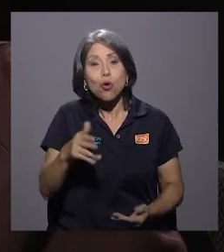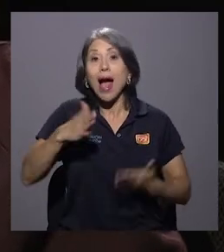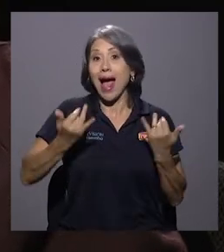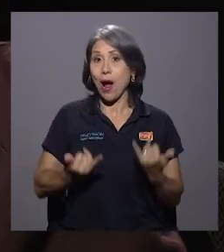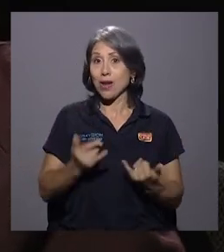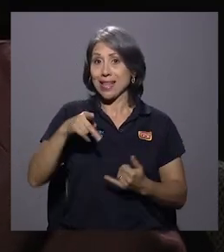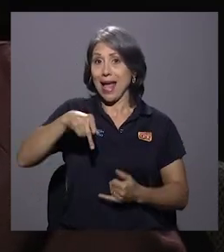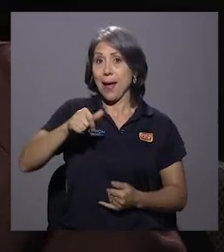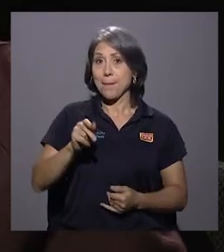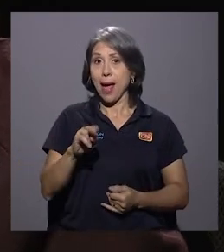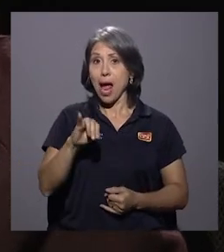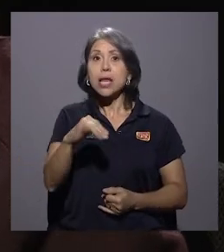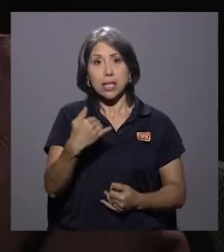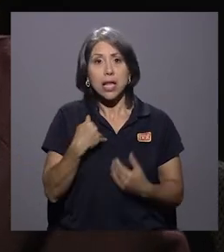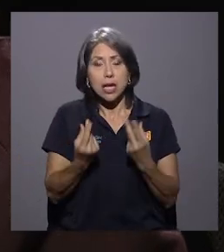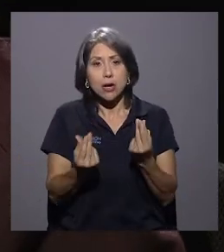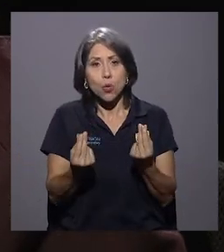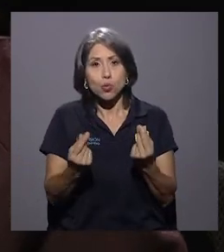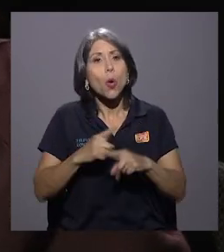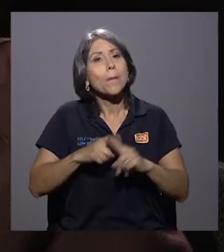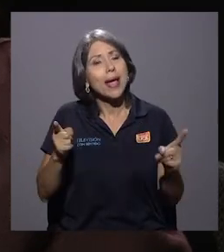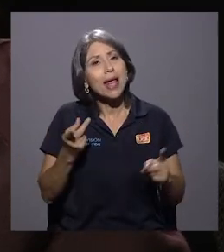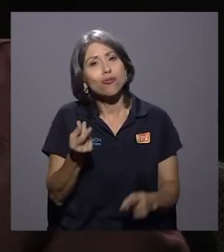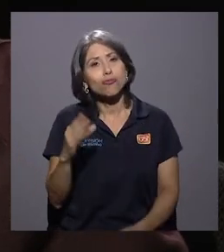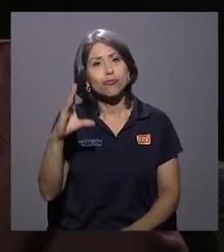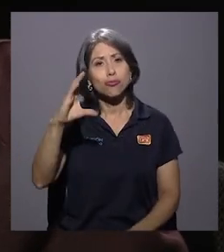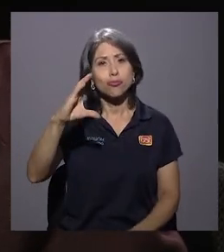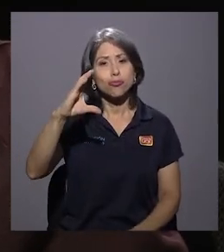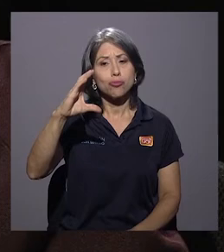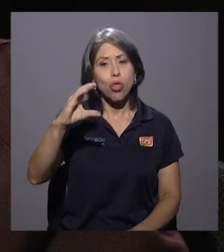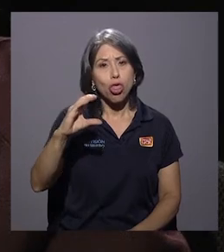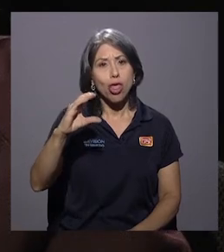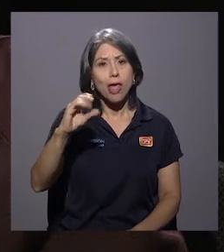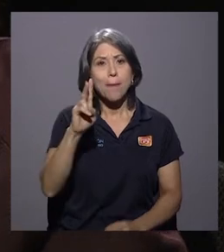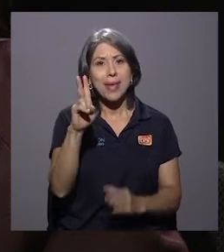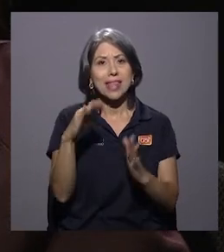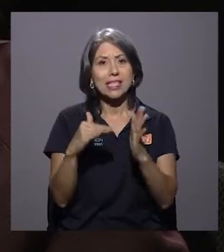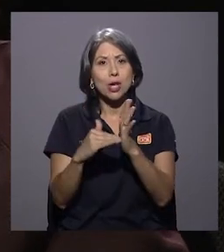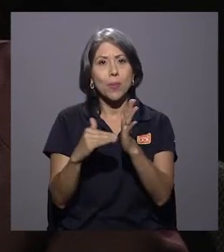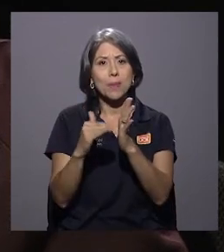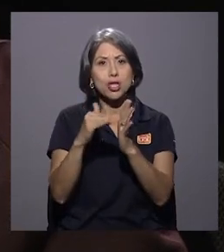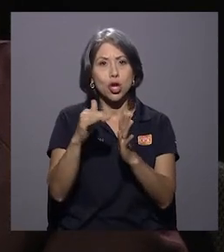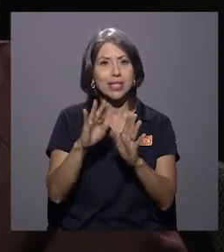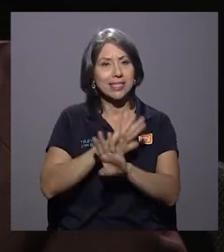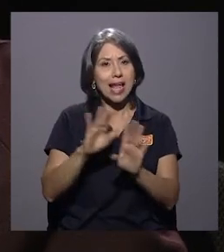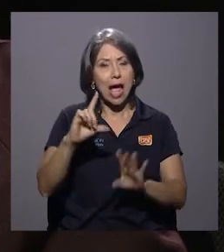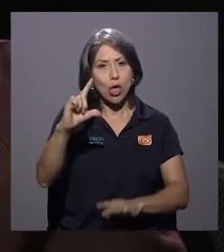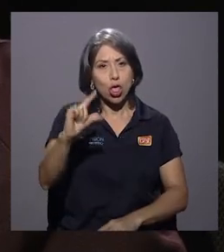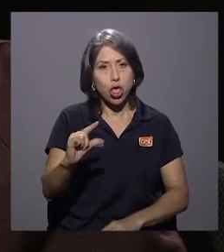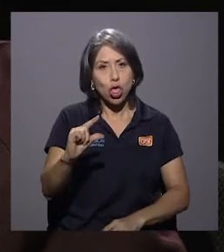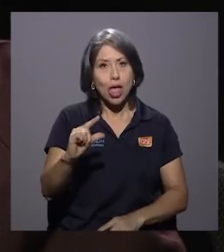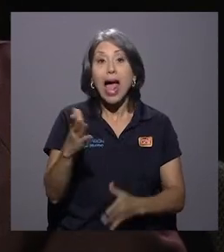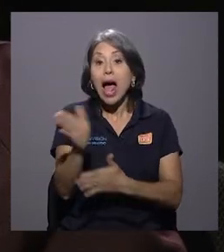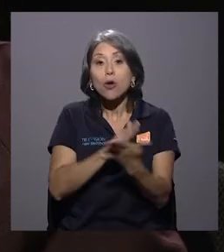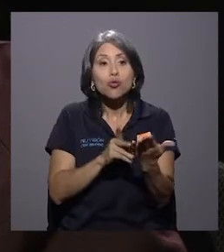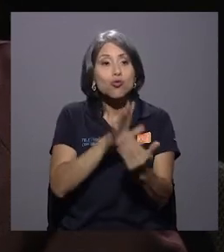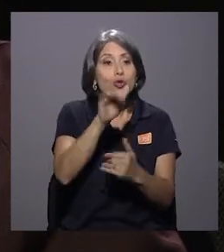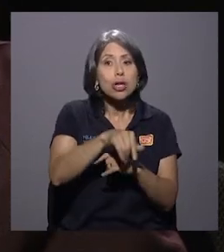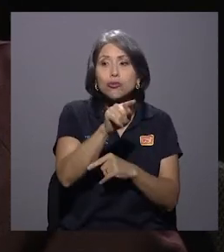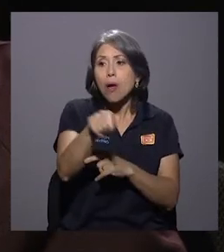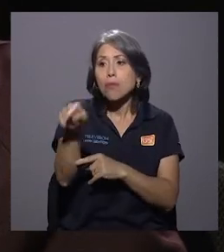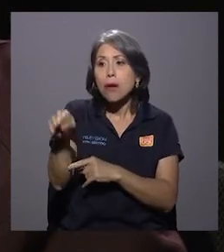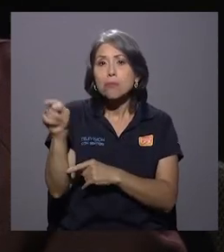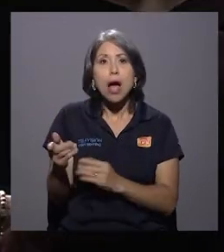cuenta con recursos. Lo que yo le estoy diciendo es que hubo una disminución de 25 mil millones y hay proyectos que ya me encontré que no tienen